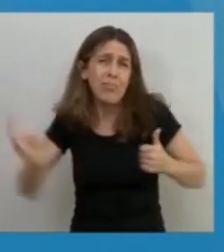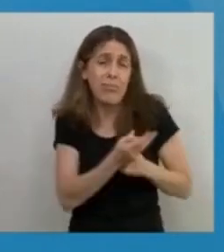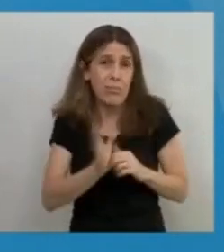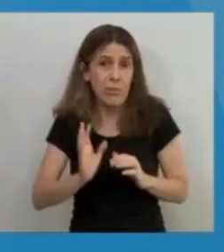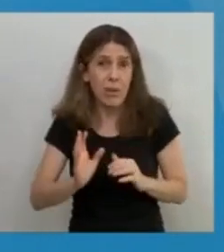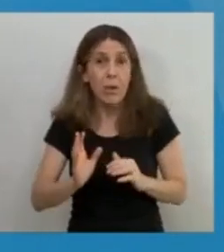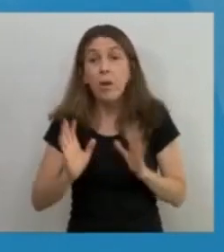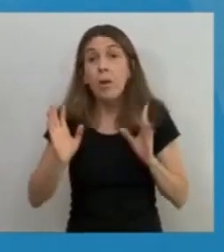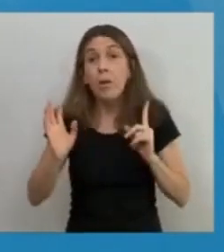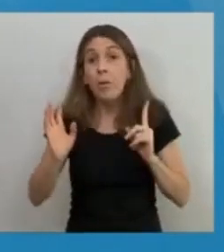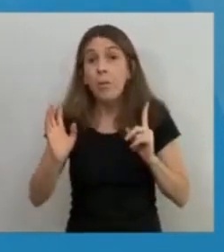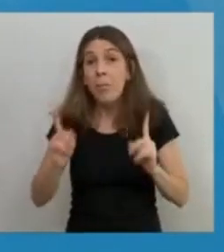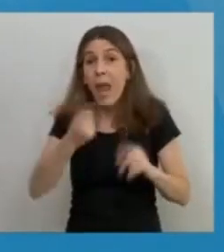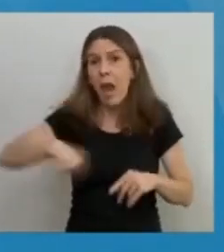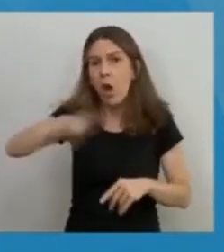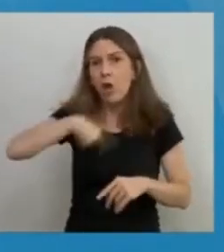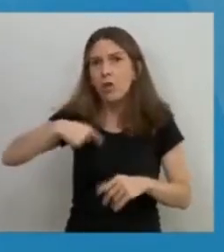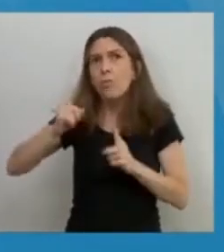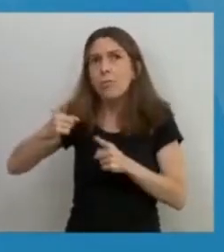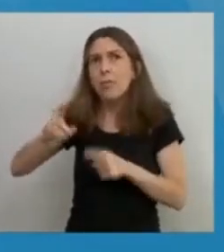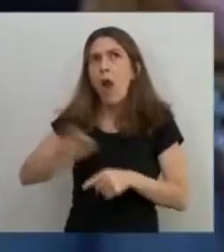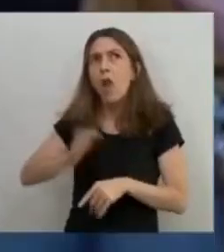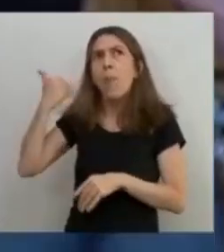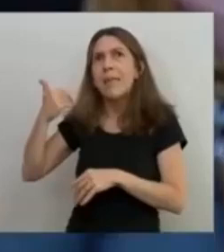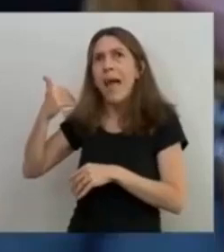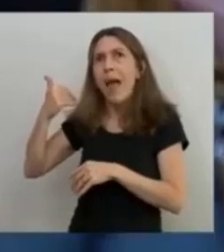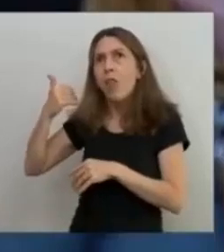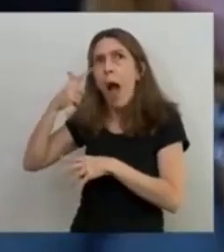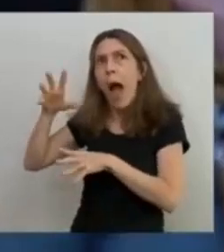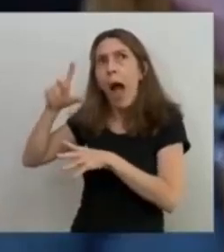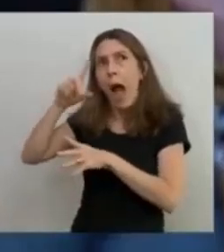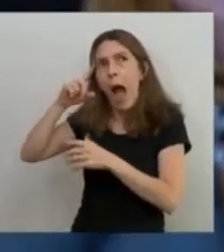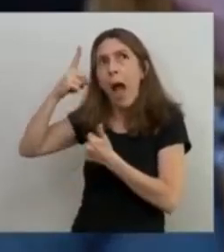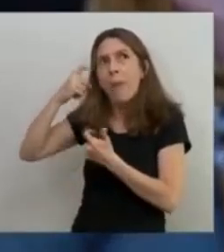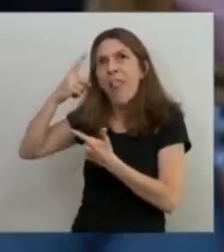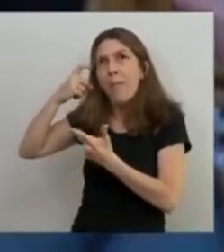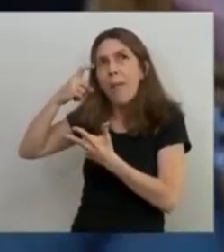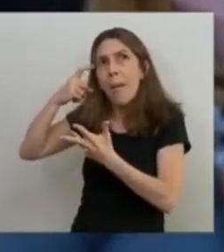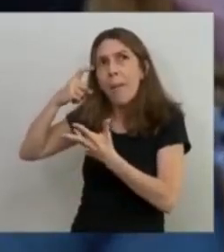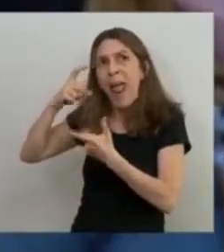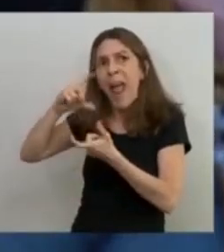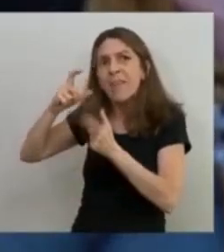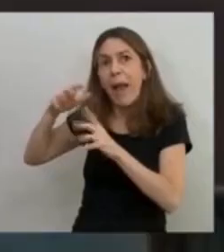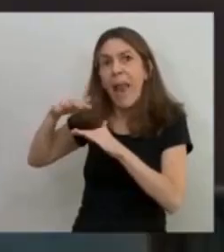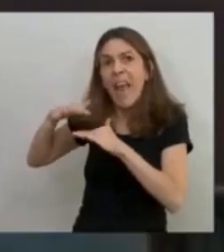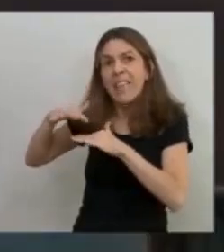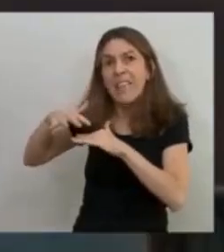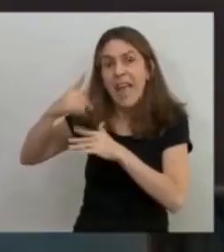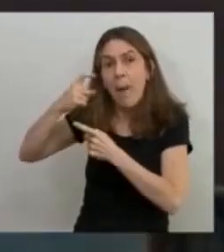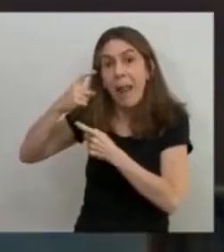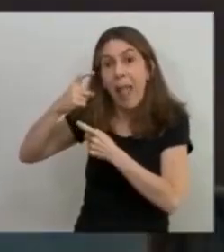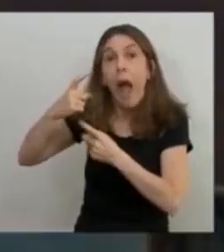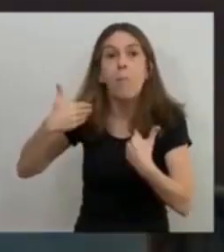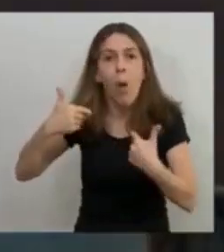Pero para nosotros la experiencia tiene sentido, tuvo sentido y nos permite enfrentar esta segunda